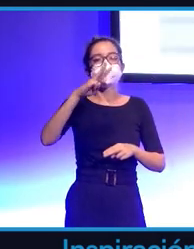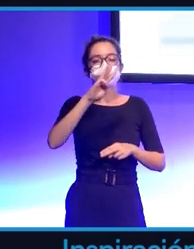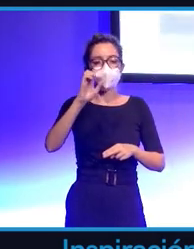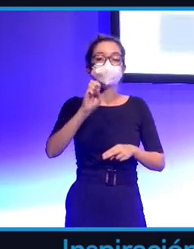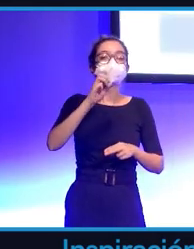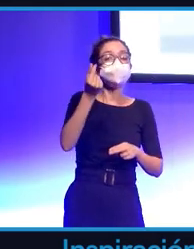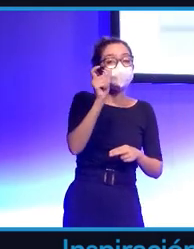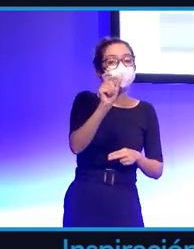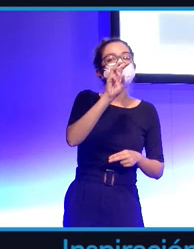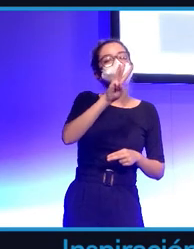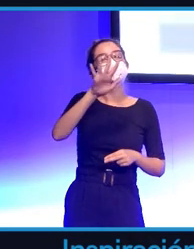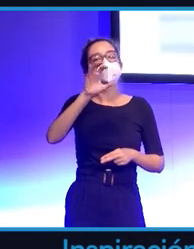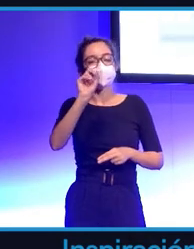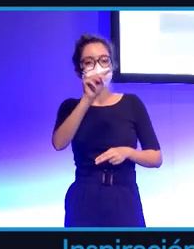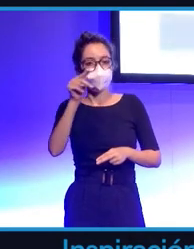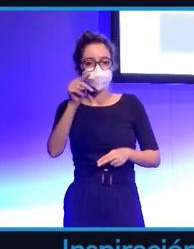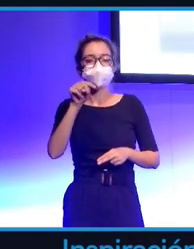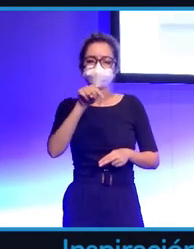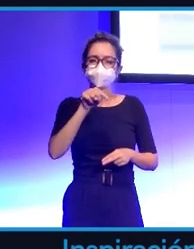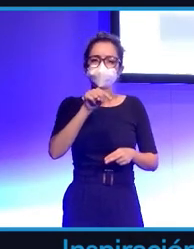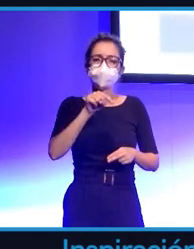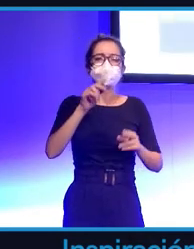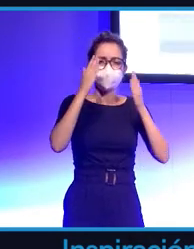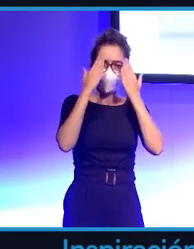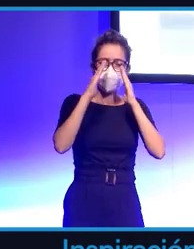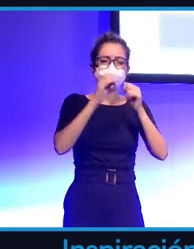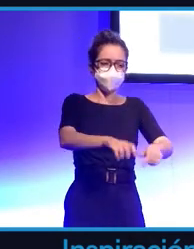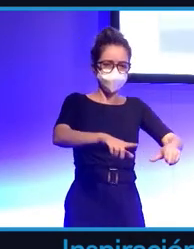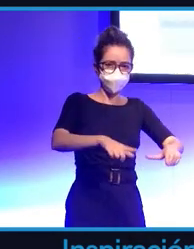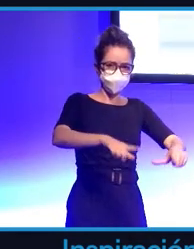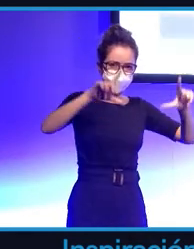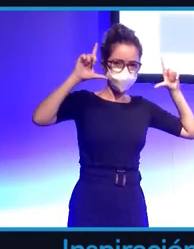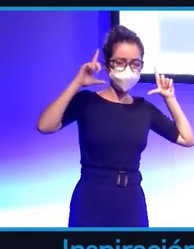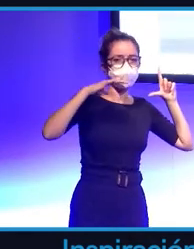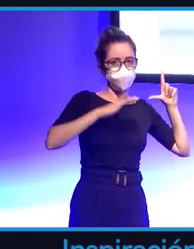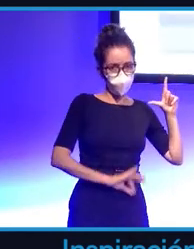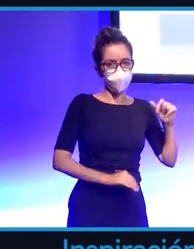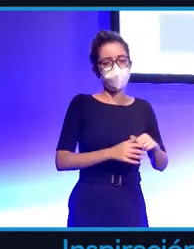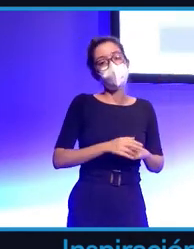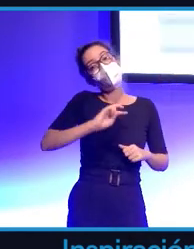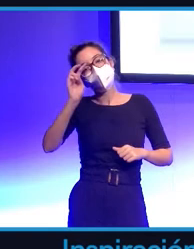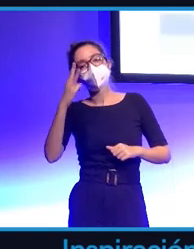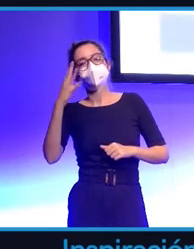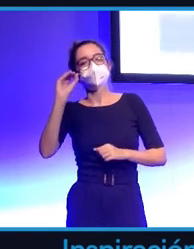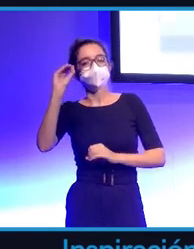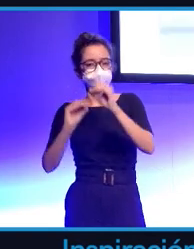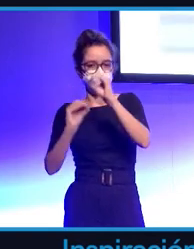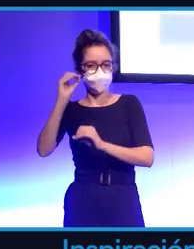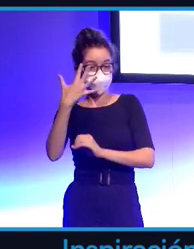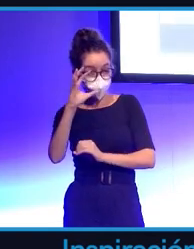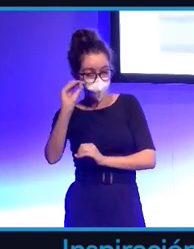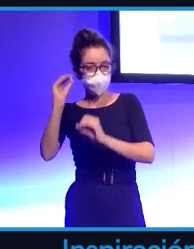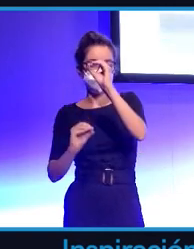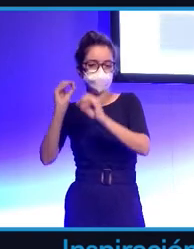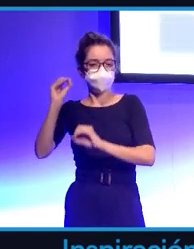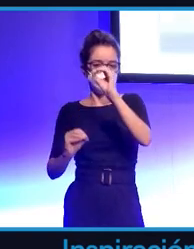puedes acceder al metaverso ya de Facebook y otros que ya hay habilitados. Tendríamos el 50% virtual, que son gafas